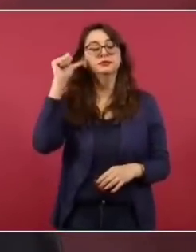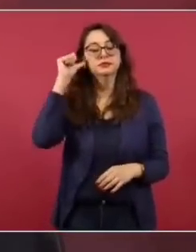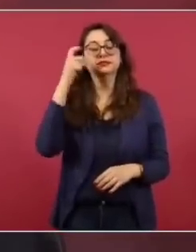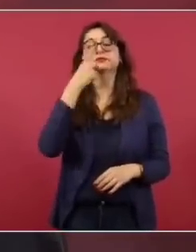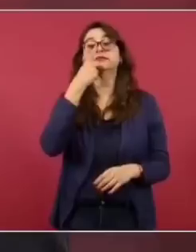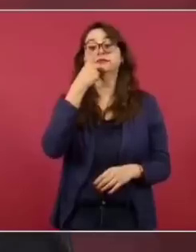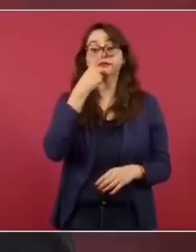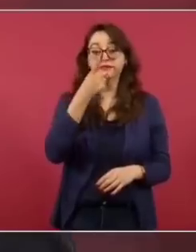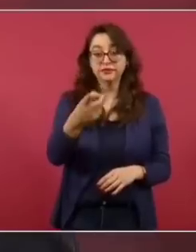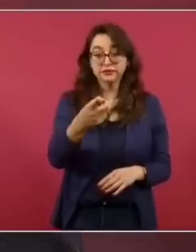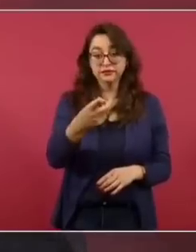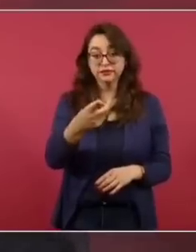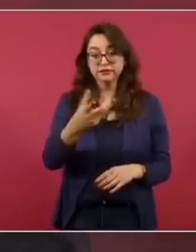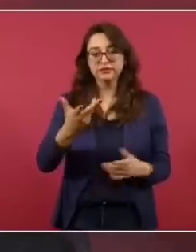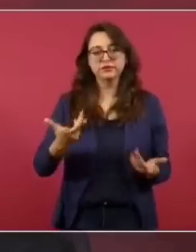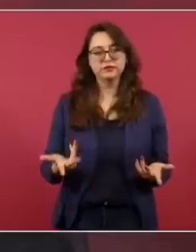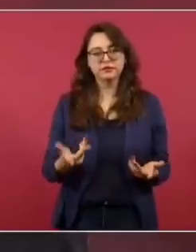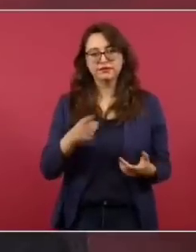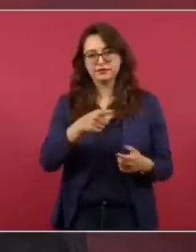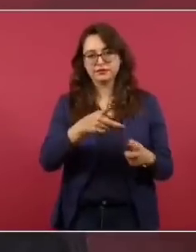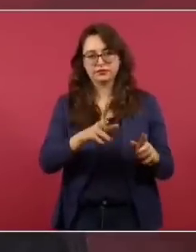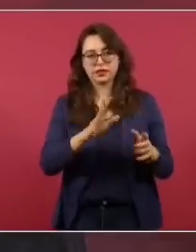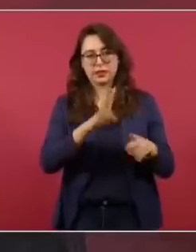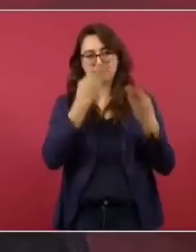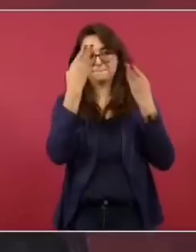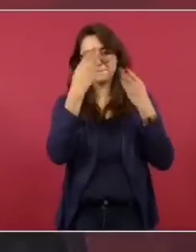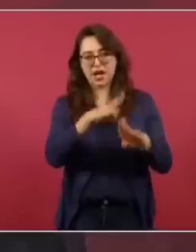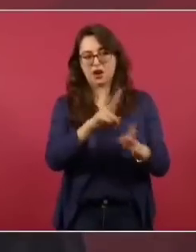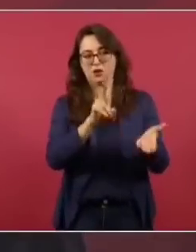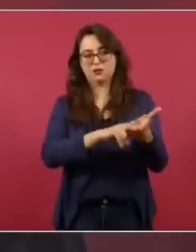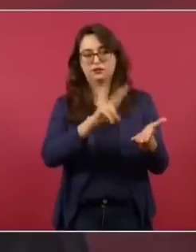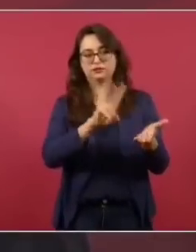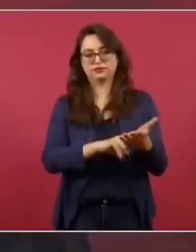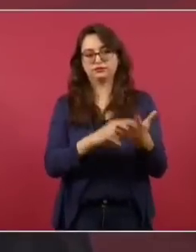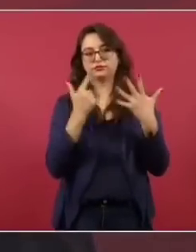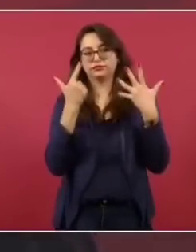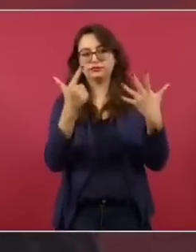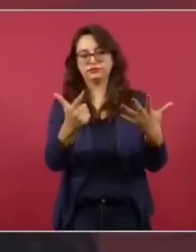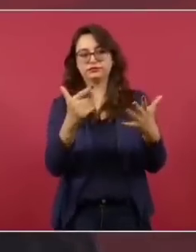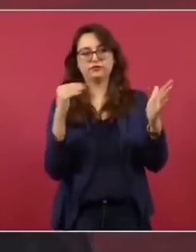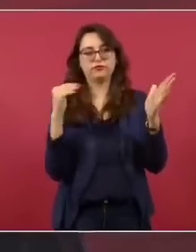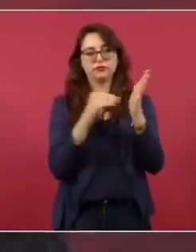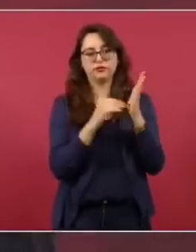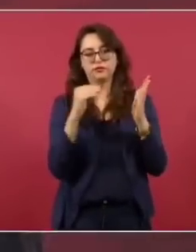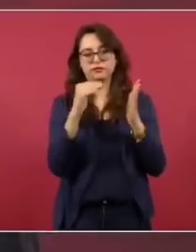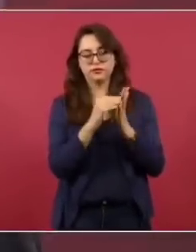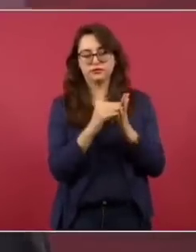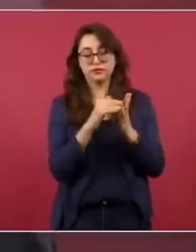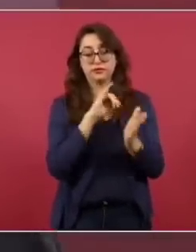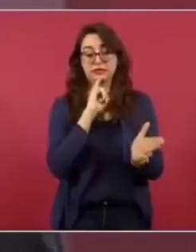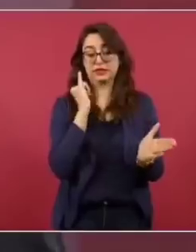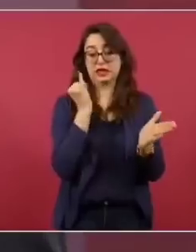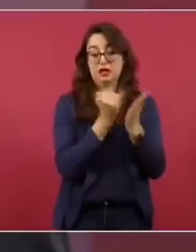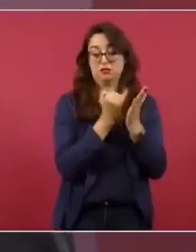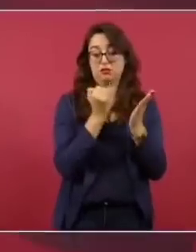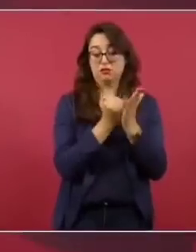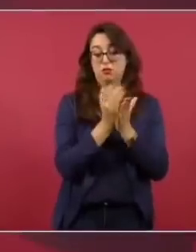hablaron de siete mil millones, tienen que pagar dos mil